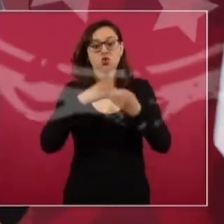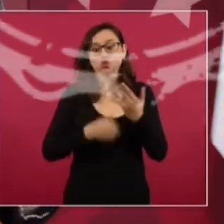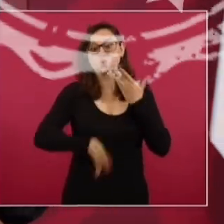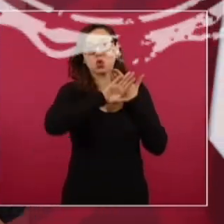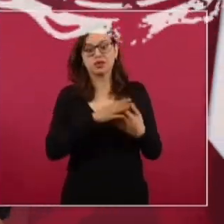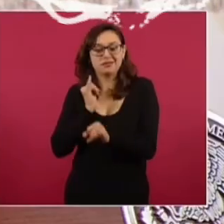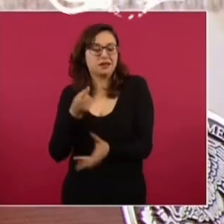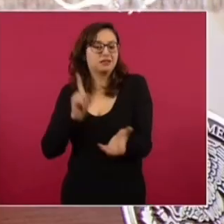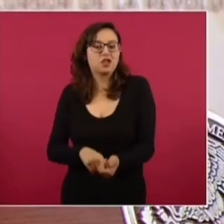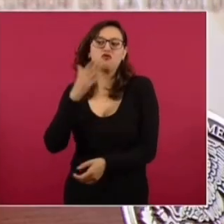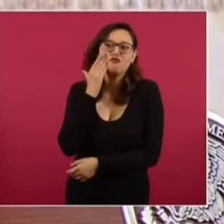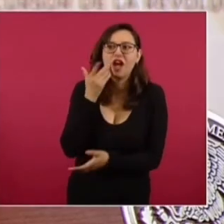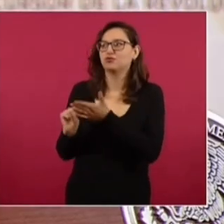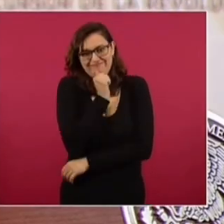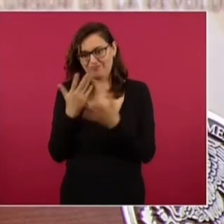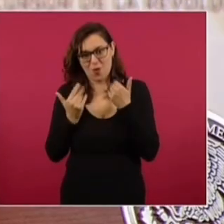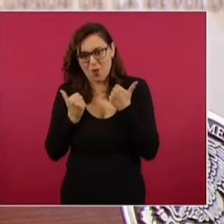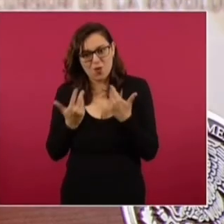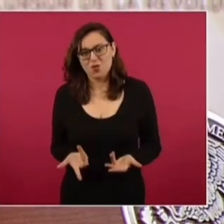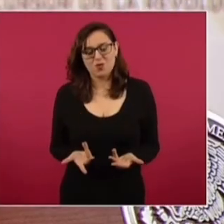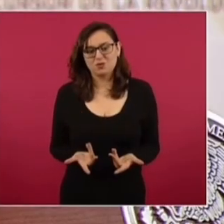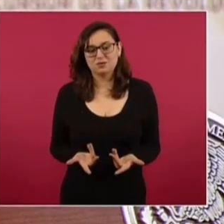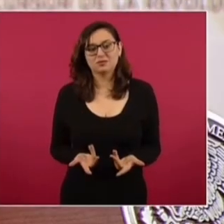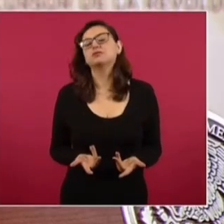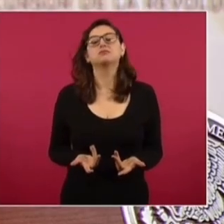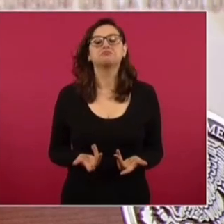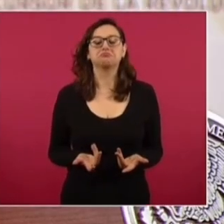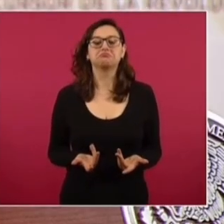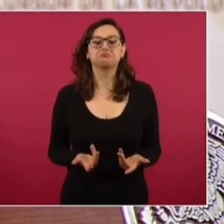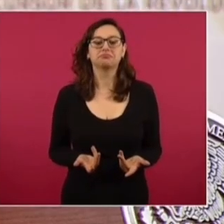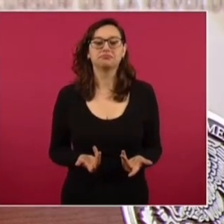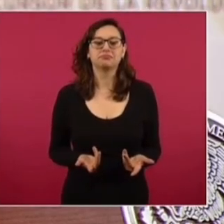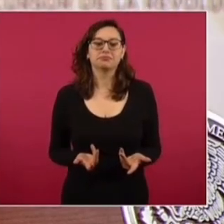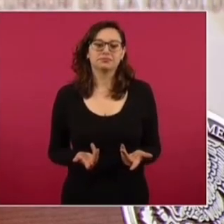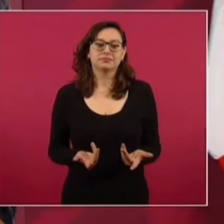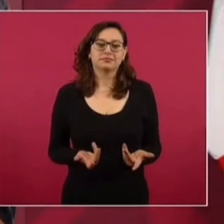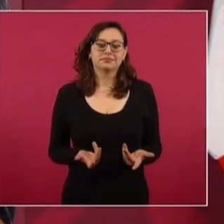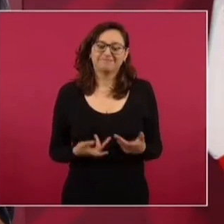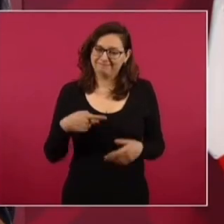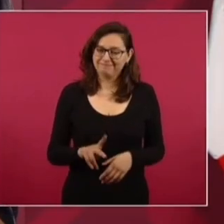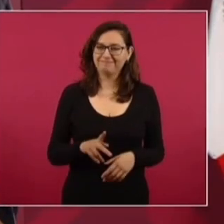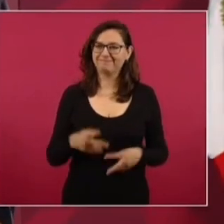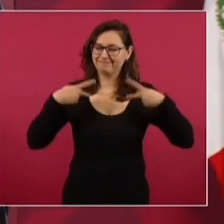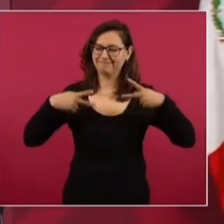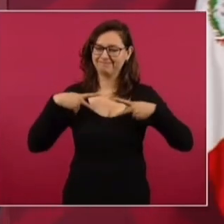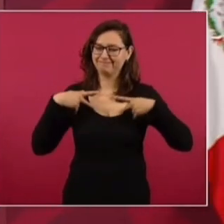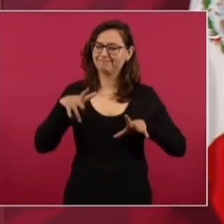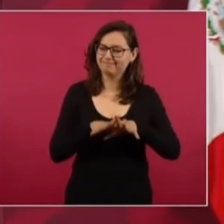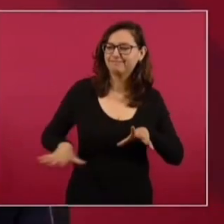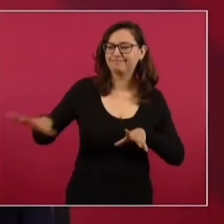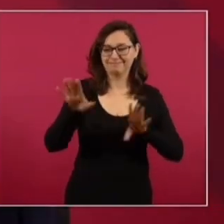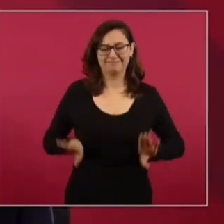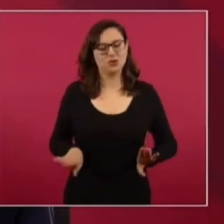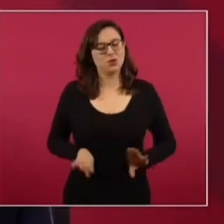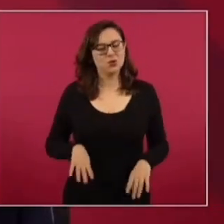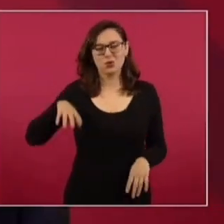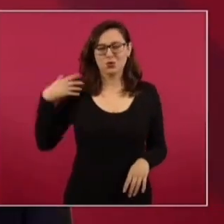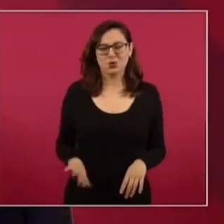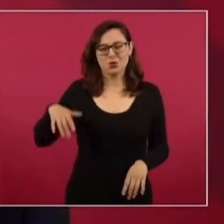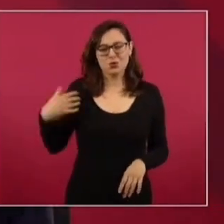No existían las redes sociales, no existían. Entonces, pero fíjense lo que es el pueblo, mucha pieza.